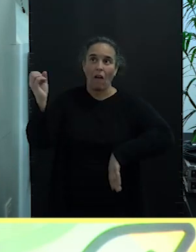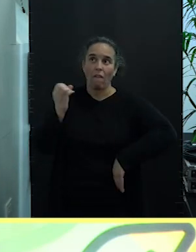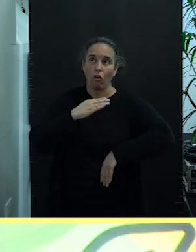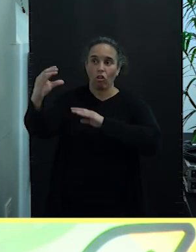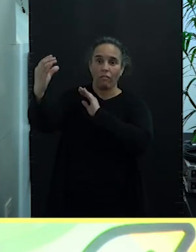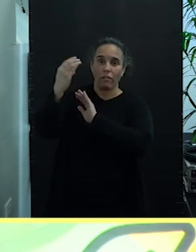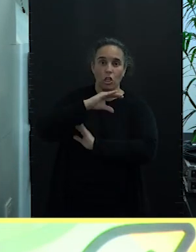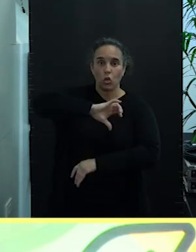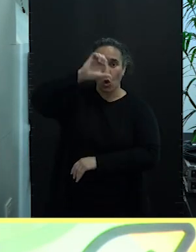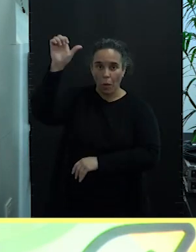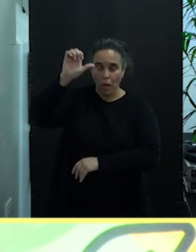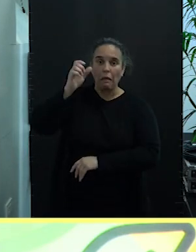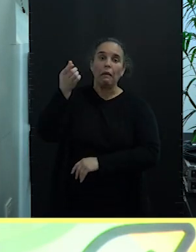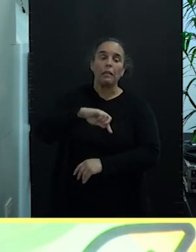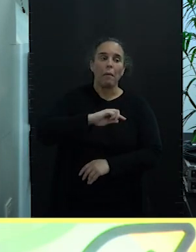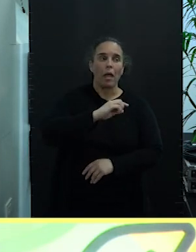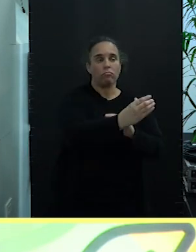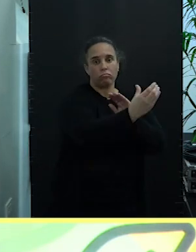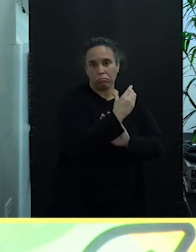colaboración público-privada.